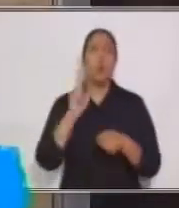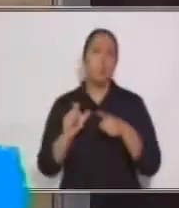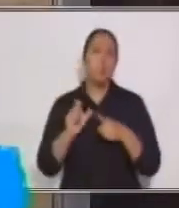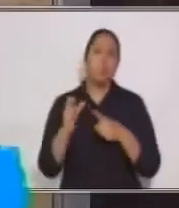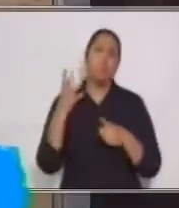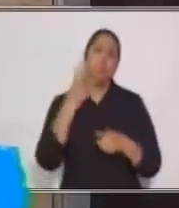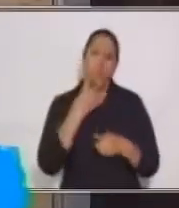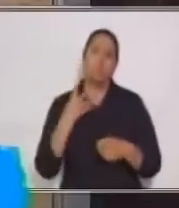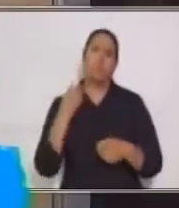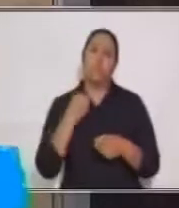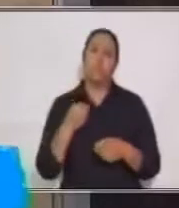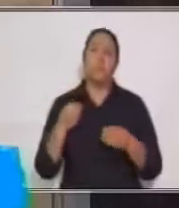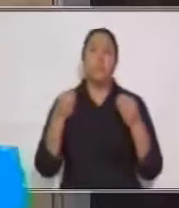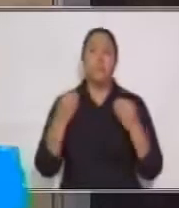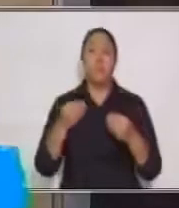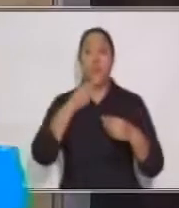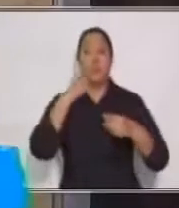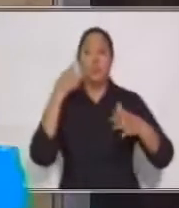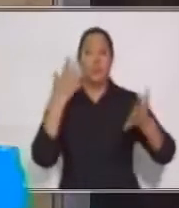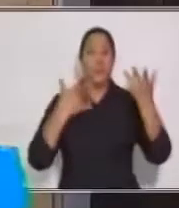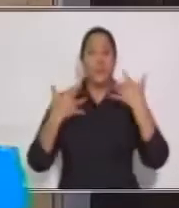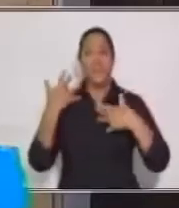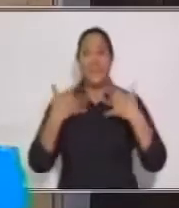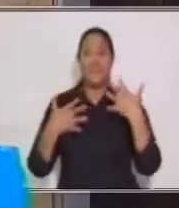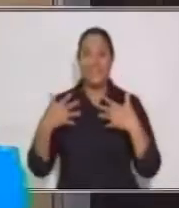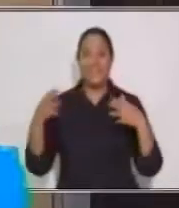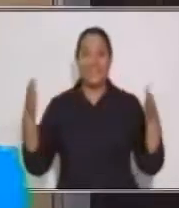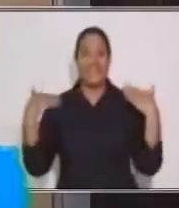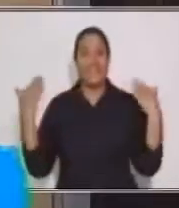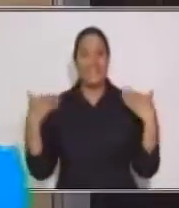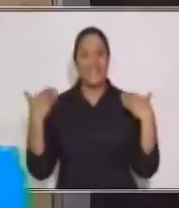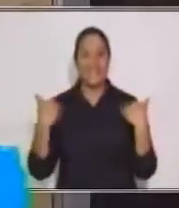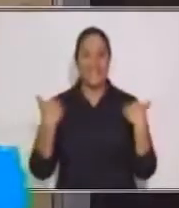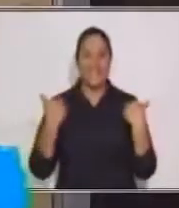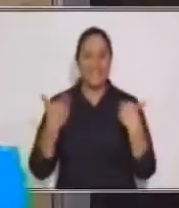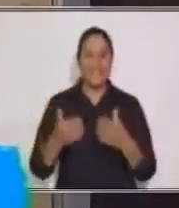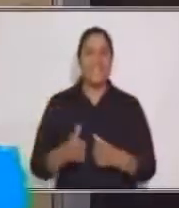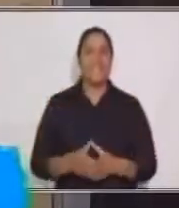Y tiene muchos colores divertidos.